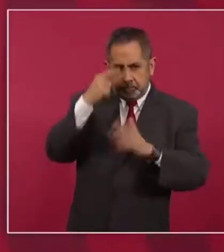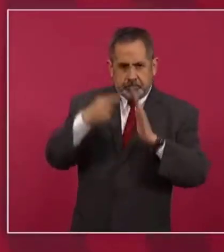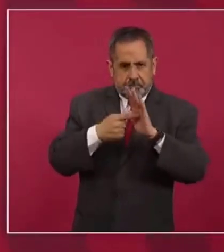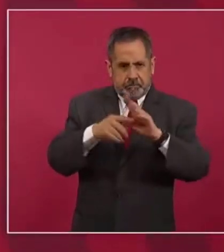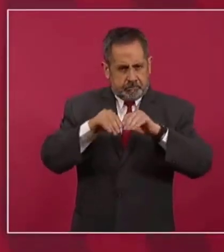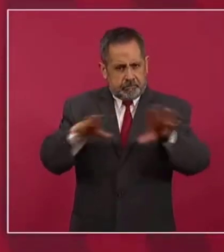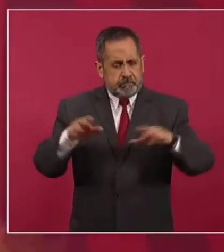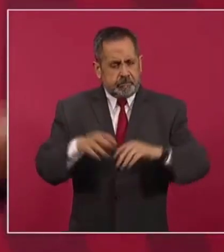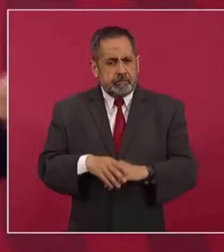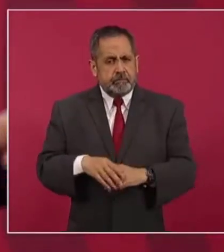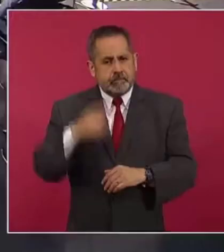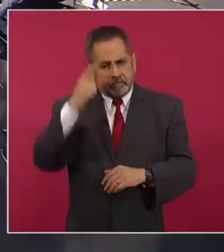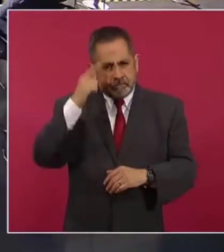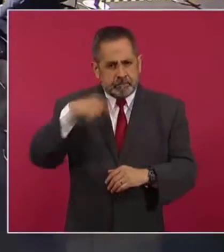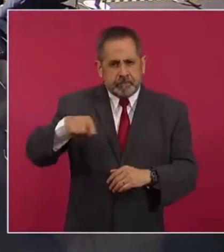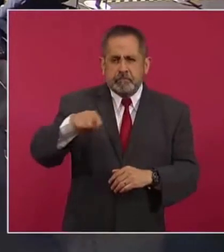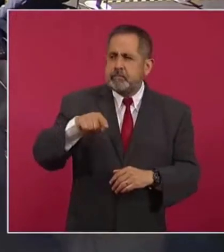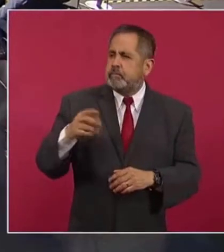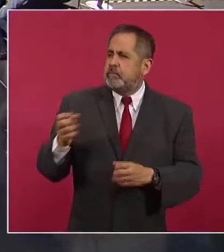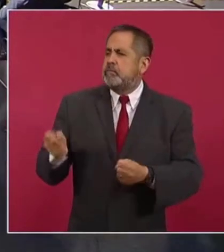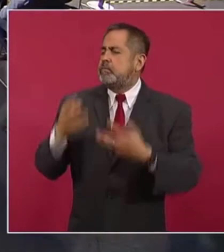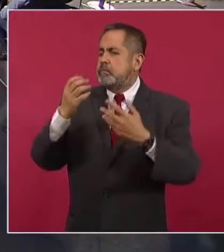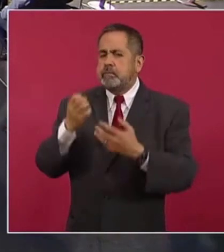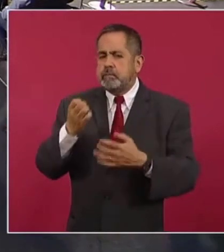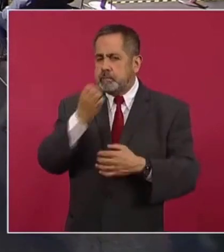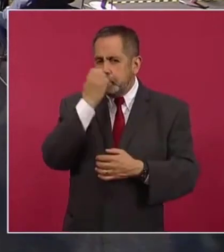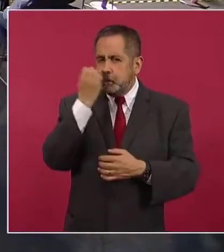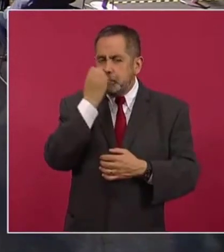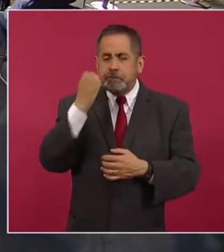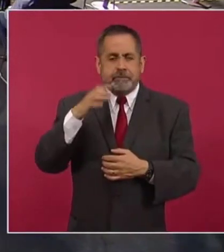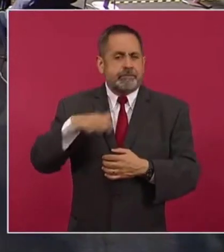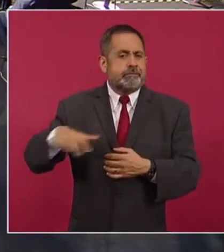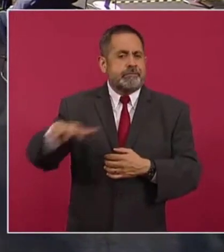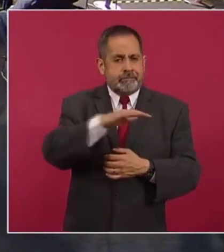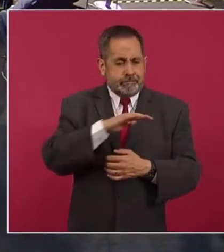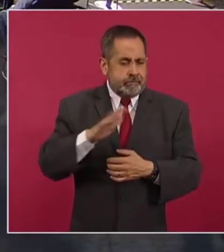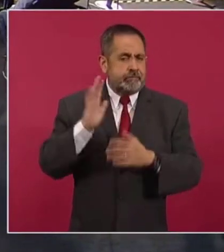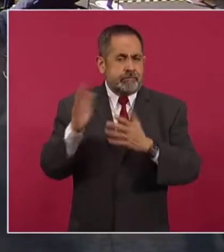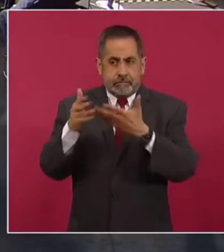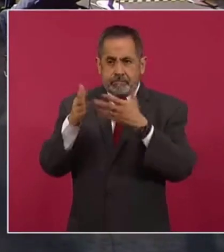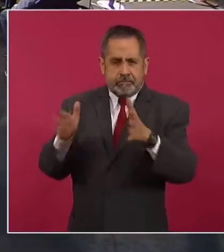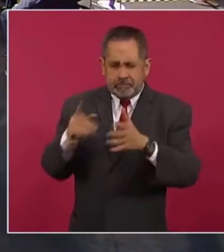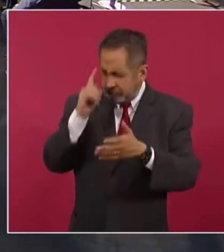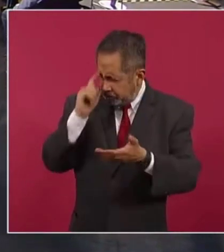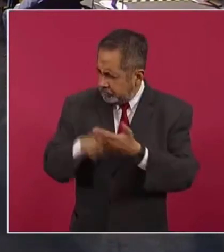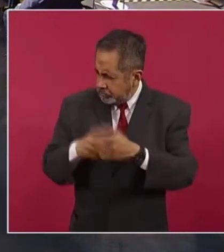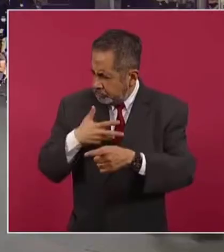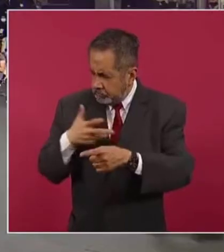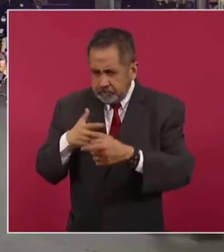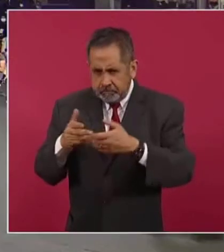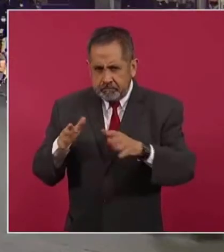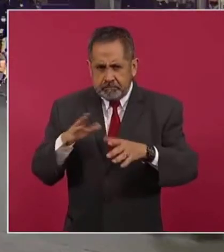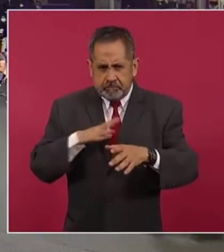también que se dé el dato de cuántas escuelas están abiertas, creo que usted…